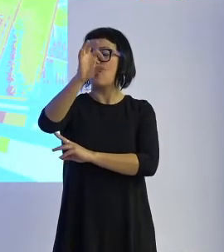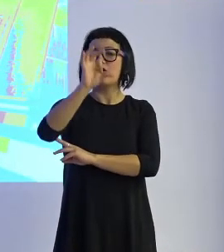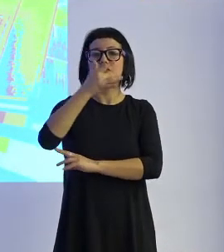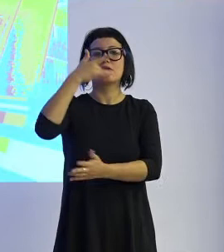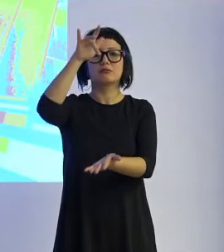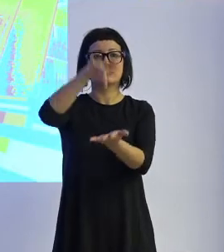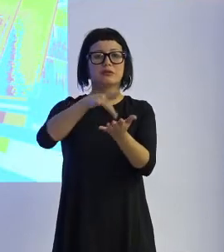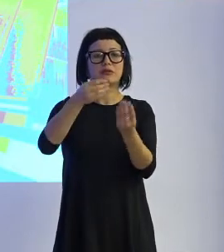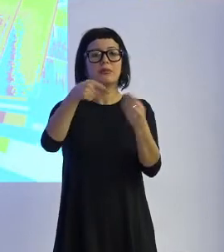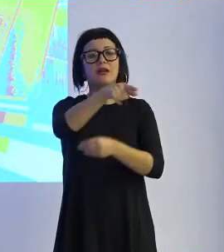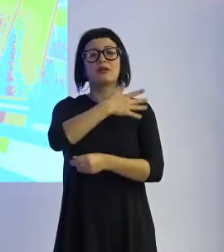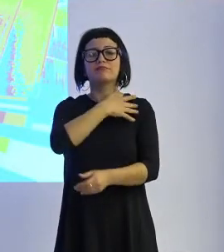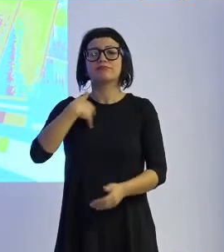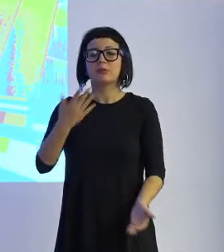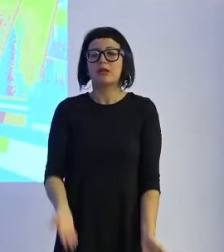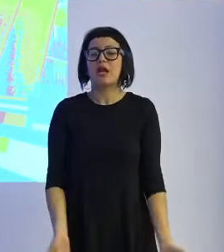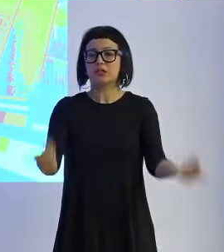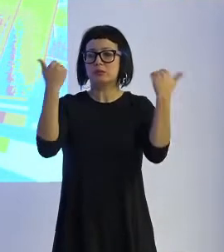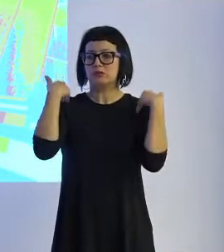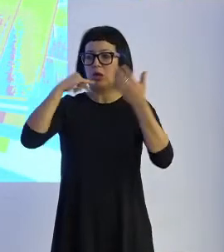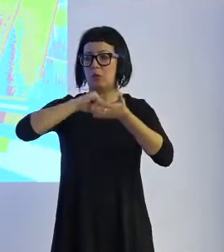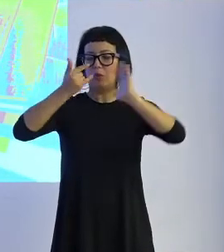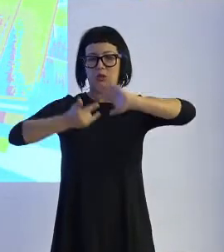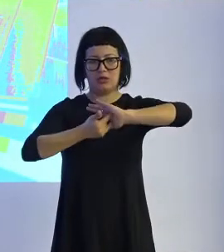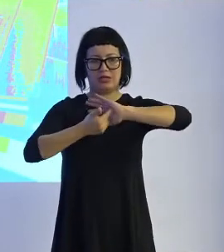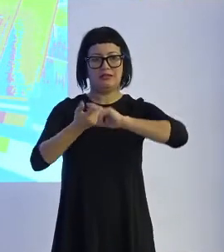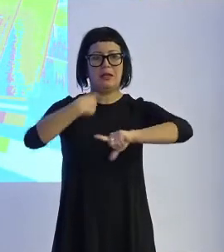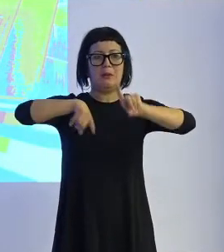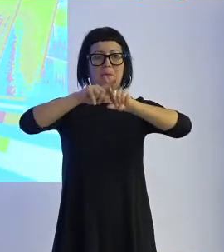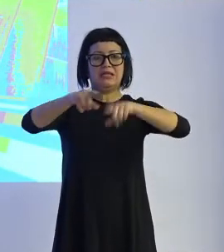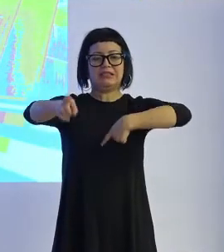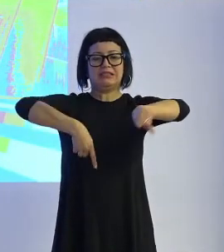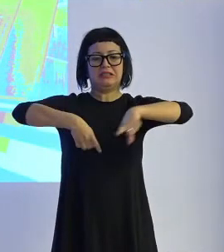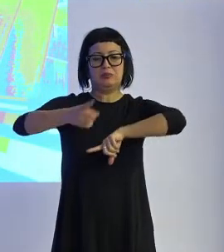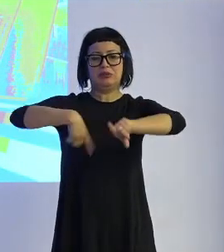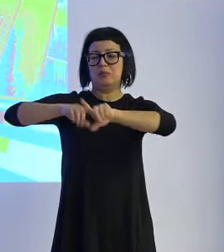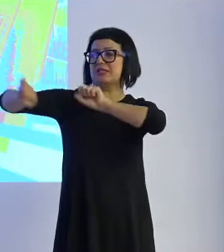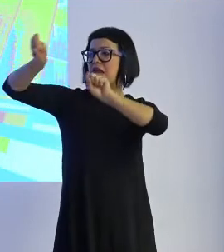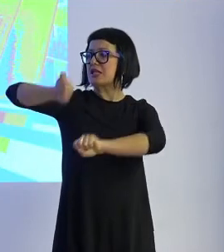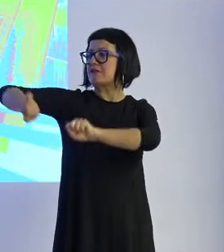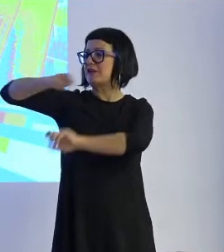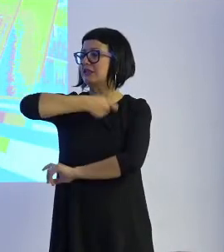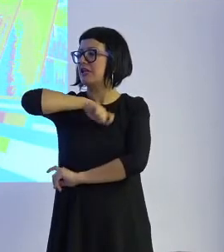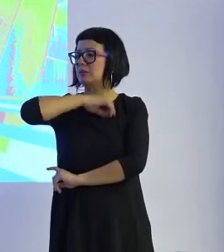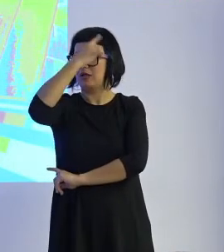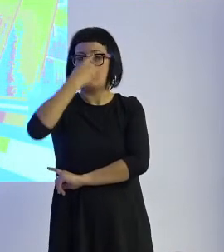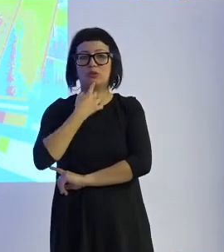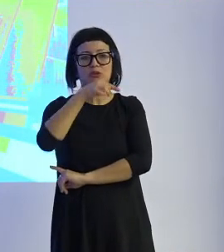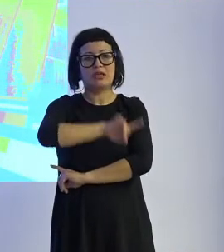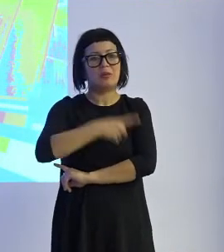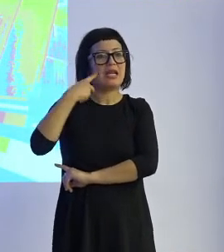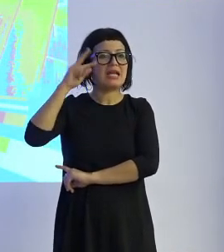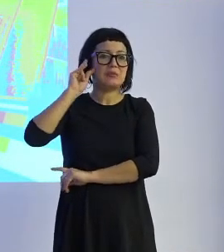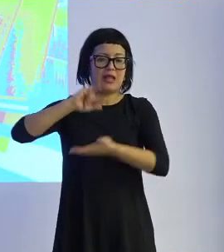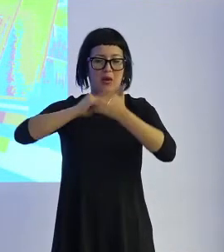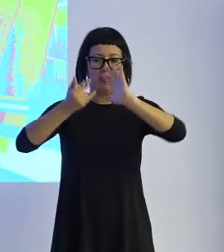Panasonic es responsable para proyectos de IT en utilities transporte y defensa para España y Portugal experiencia en proyectos